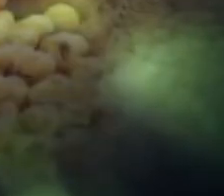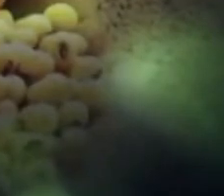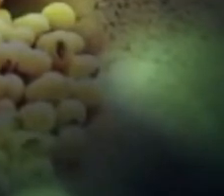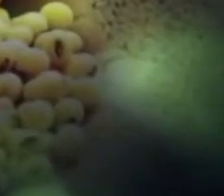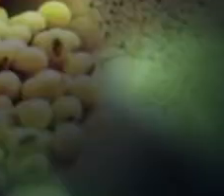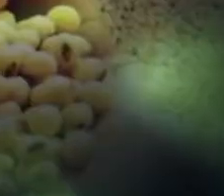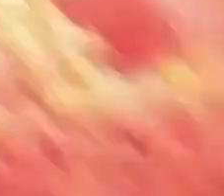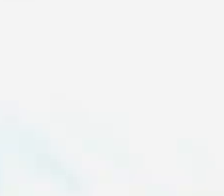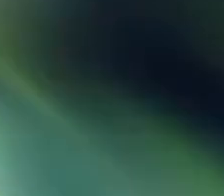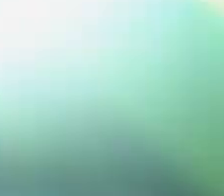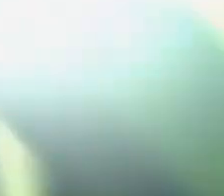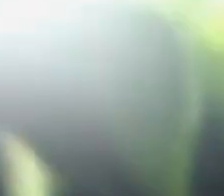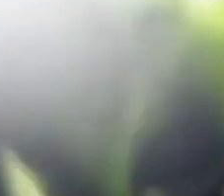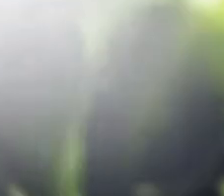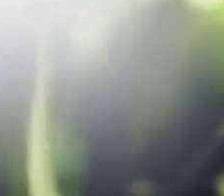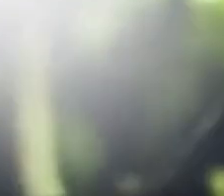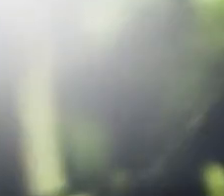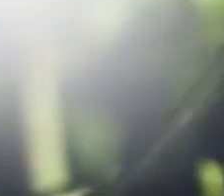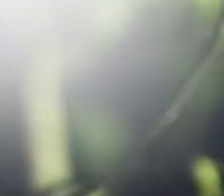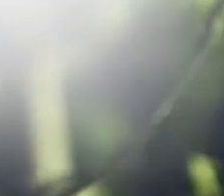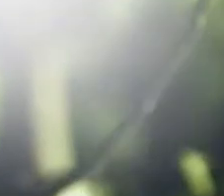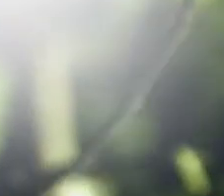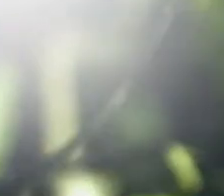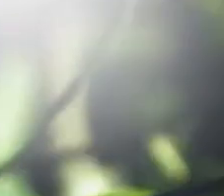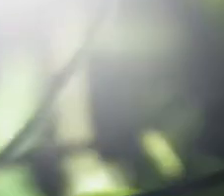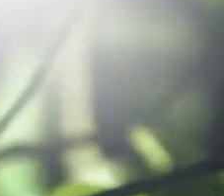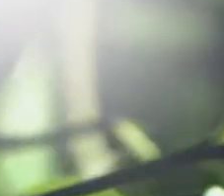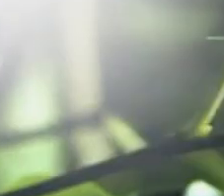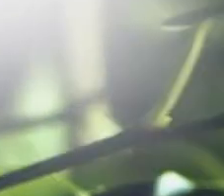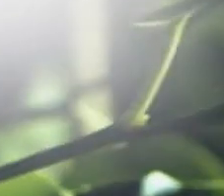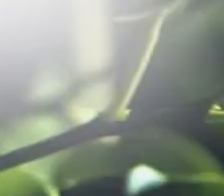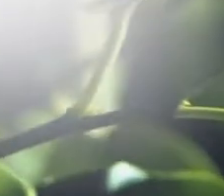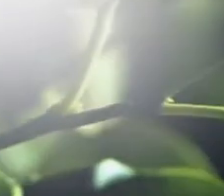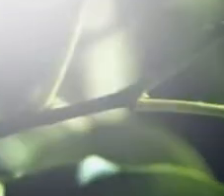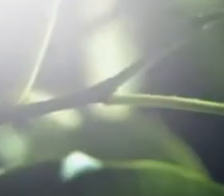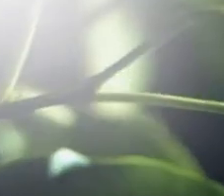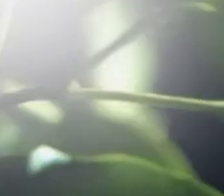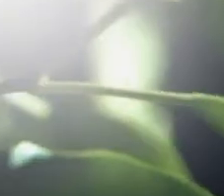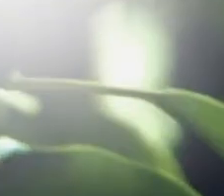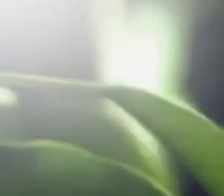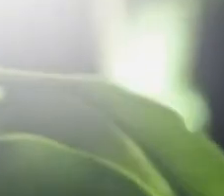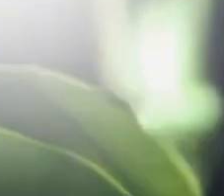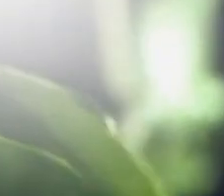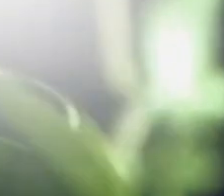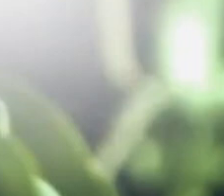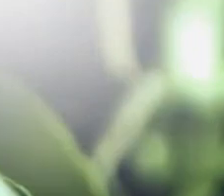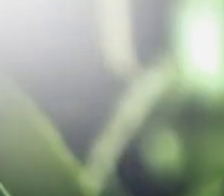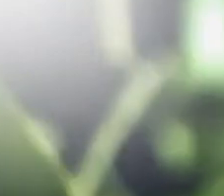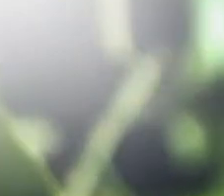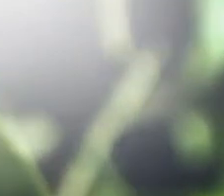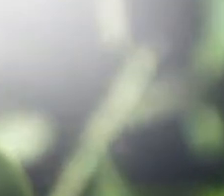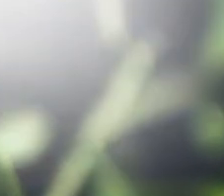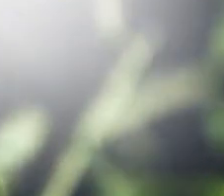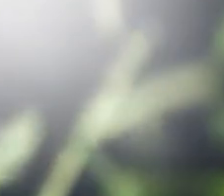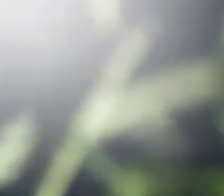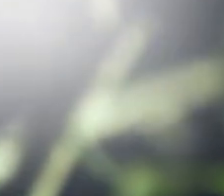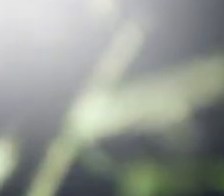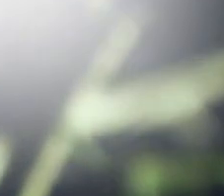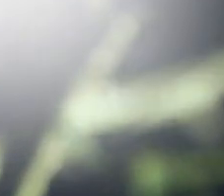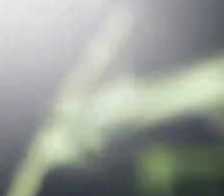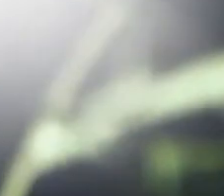rendimiento agrícola. Soberanía alimentaria y educación nutricional en Cuba. Sembrar